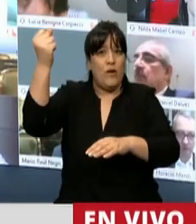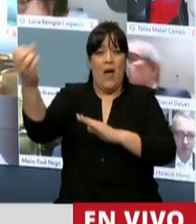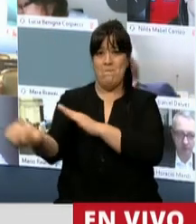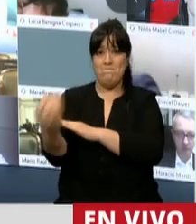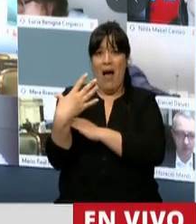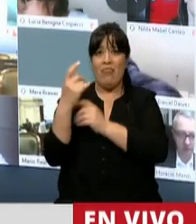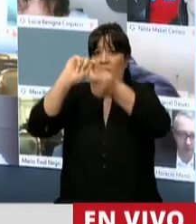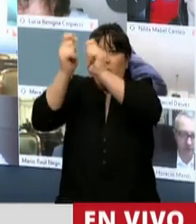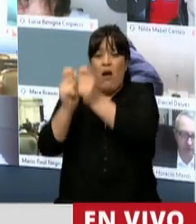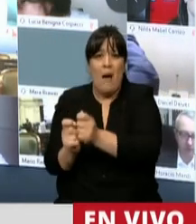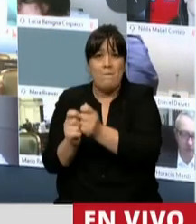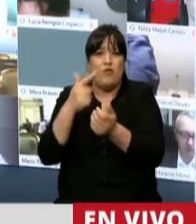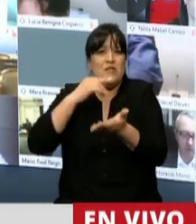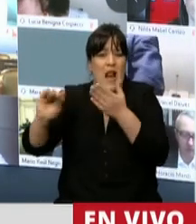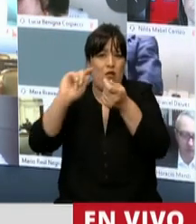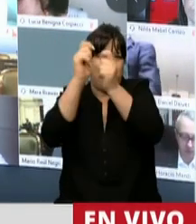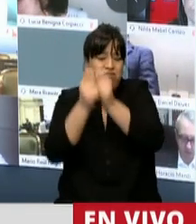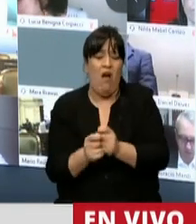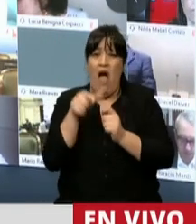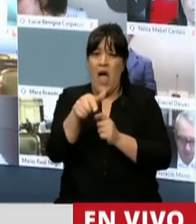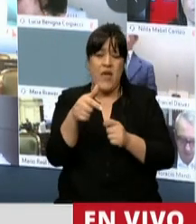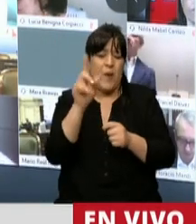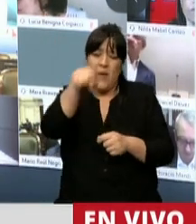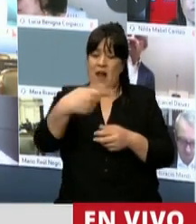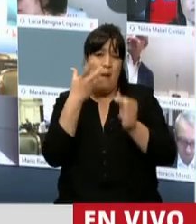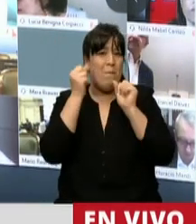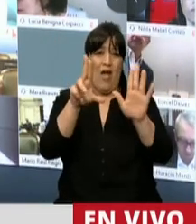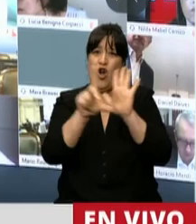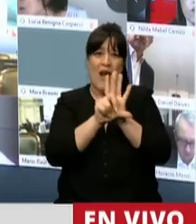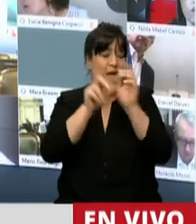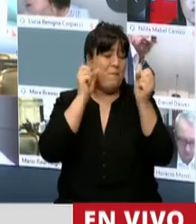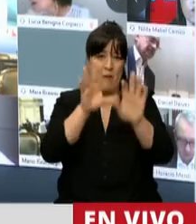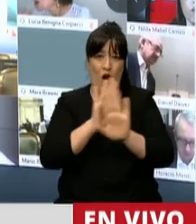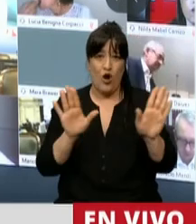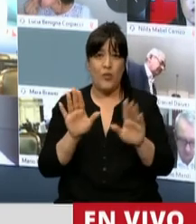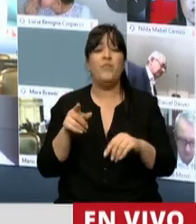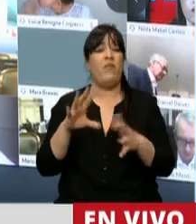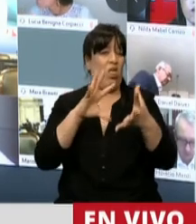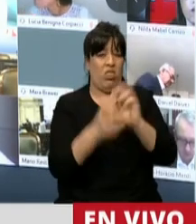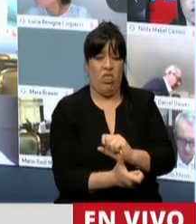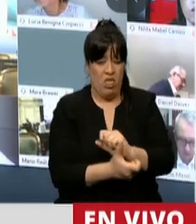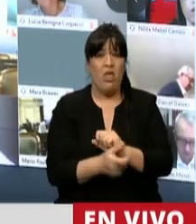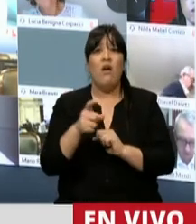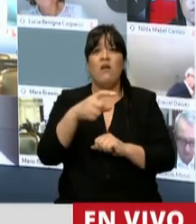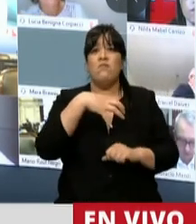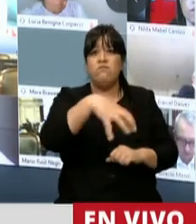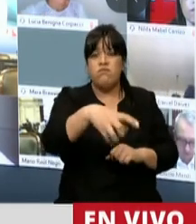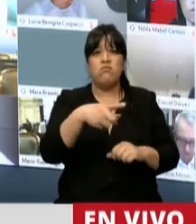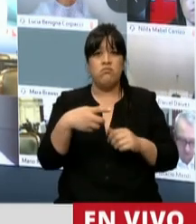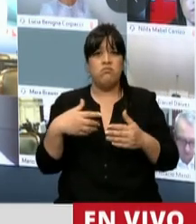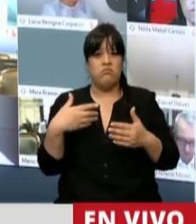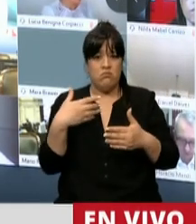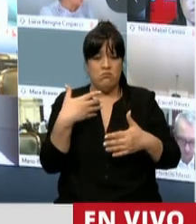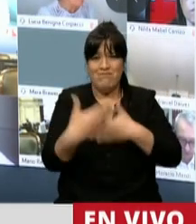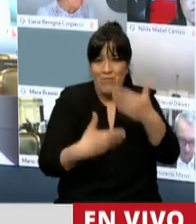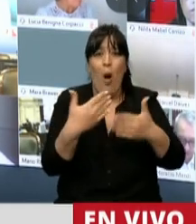Sin embargo, las reformas que introdujimos empeoraron la ley. Hoy a este sector, capaz de mover el carro para